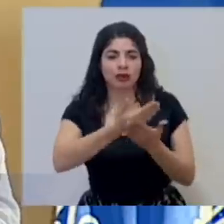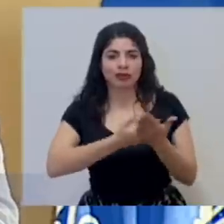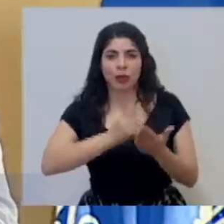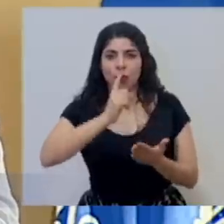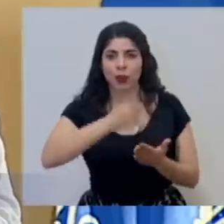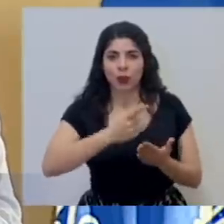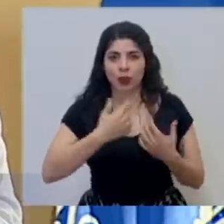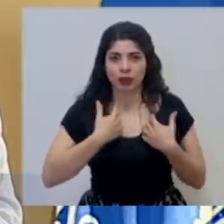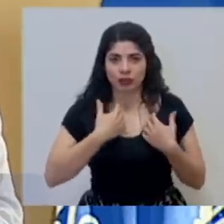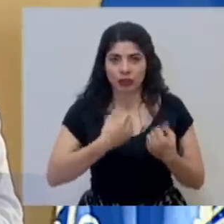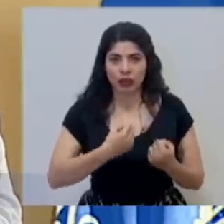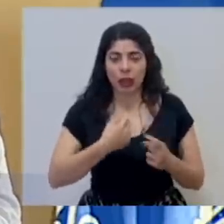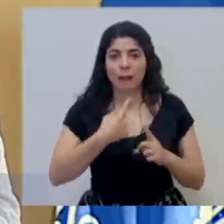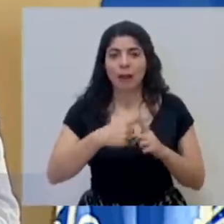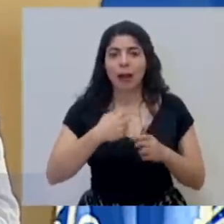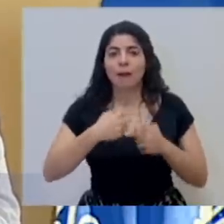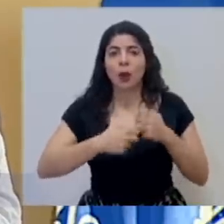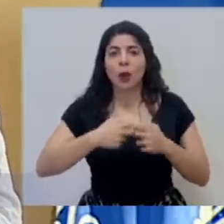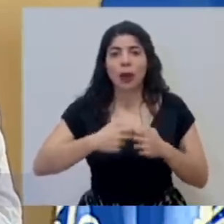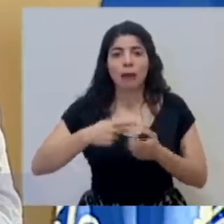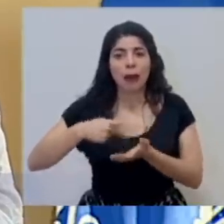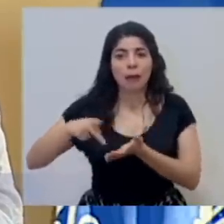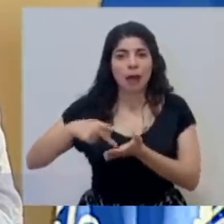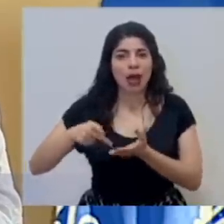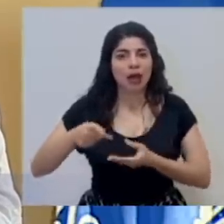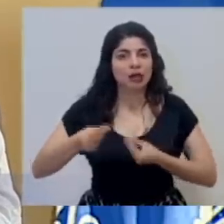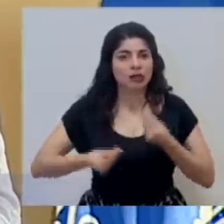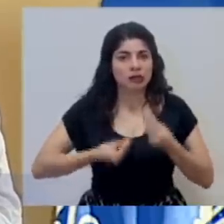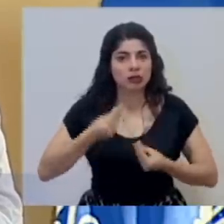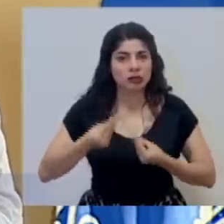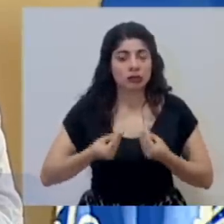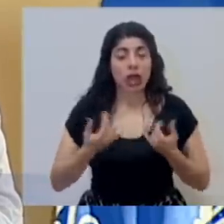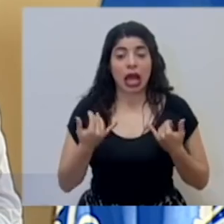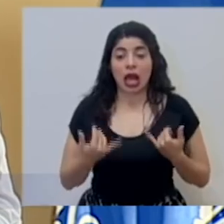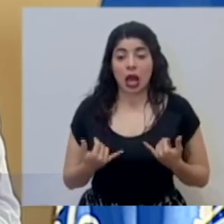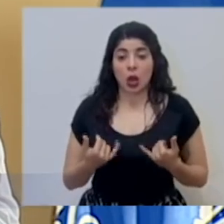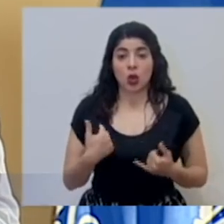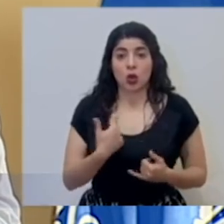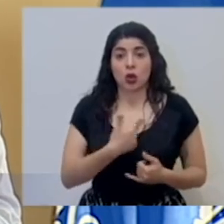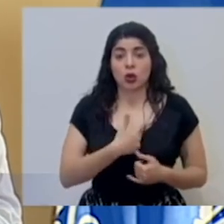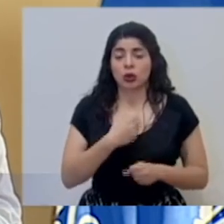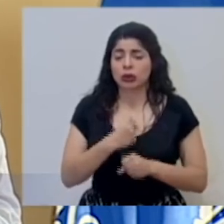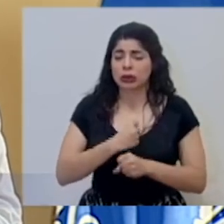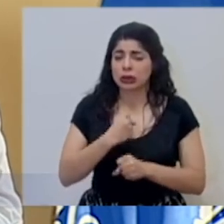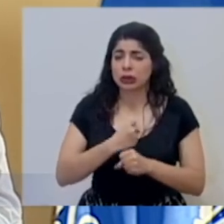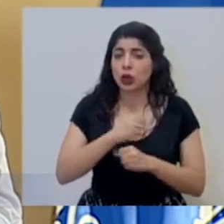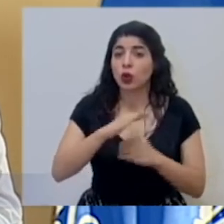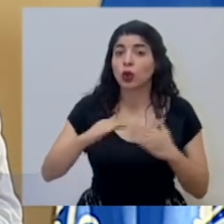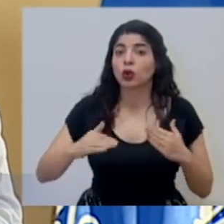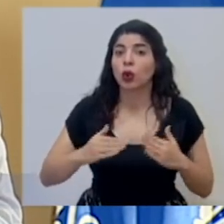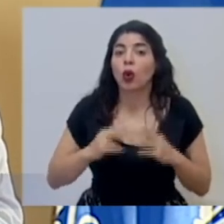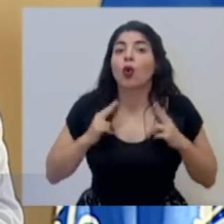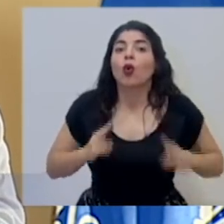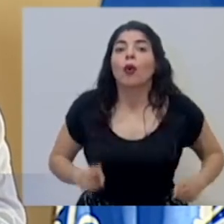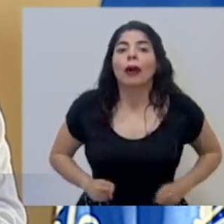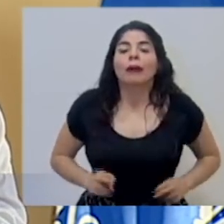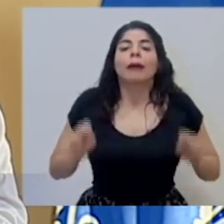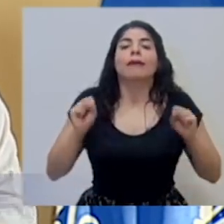sanitarias y a los problemas para el pago. Estamos haciendo todo lo humanamente posible, de hecho,